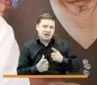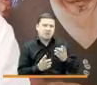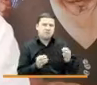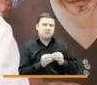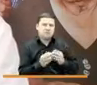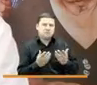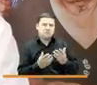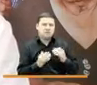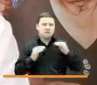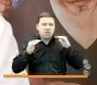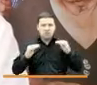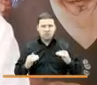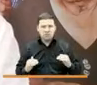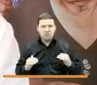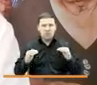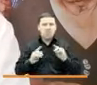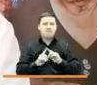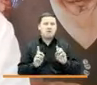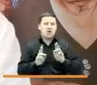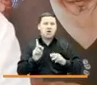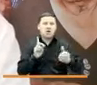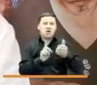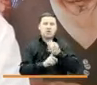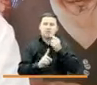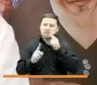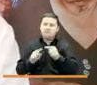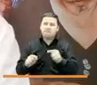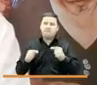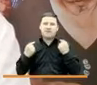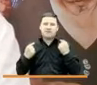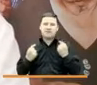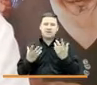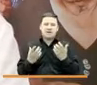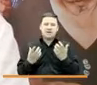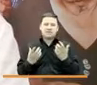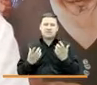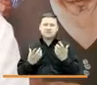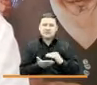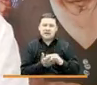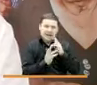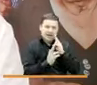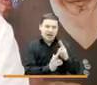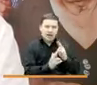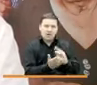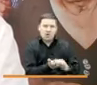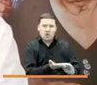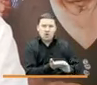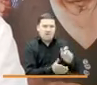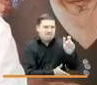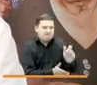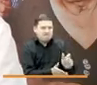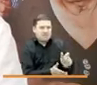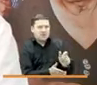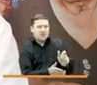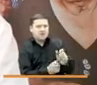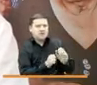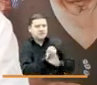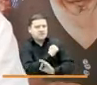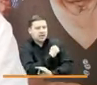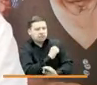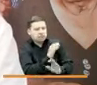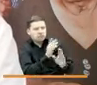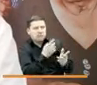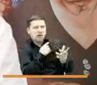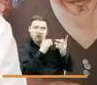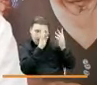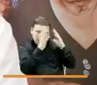altos y bajos pero que logramos alcanzar la meta que queríamos ser reparados a nivel psicosocial porque